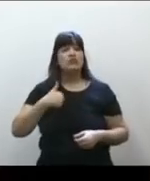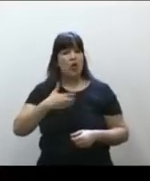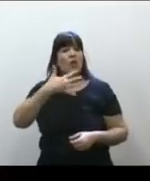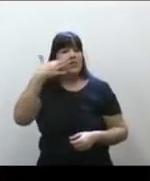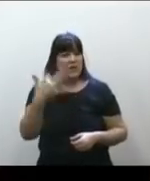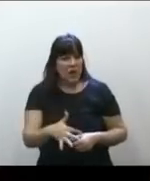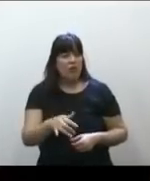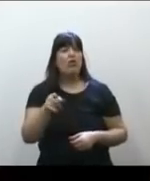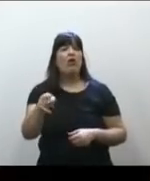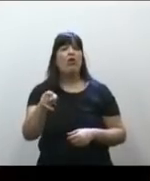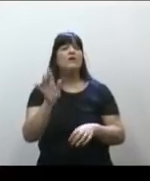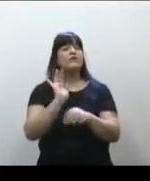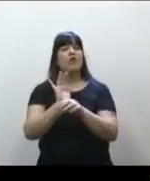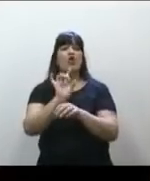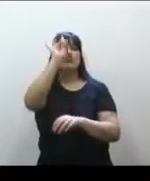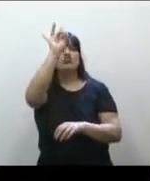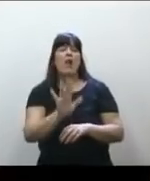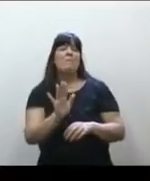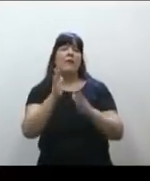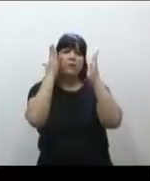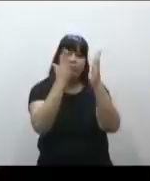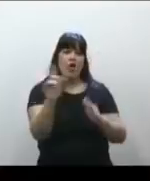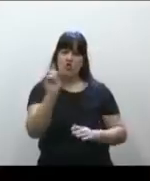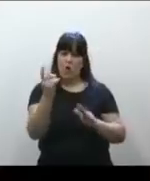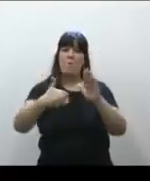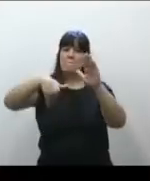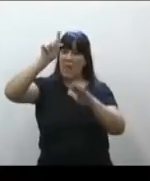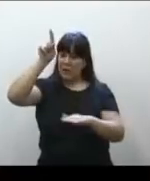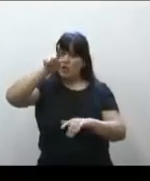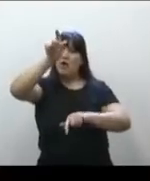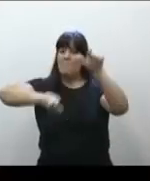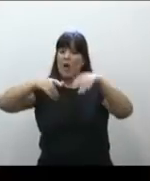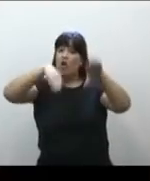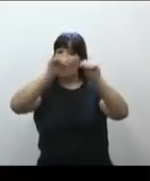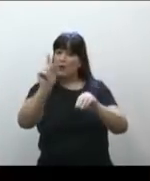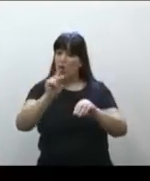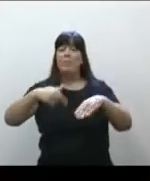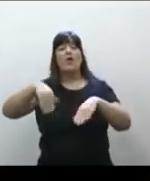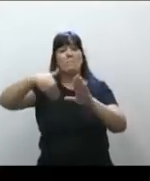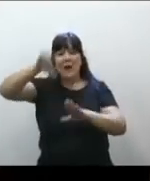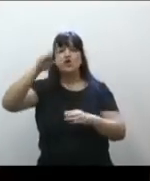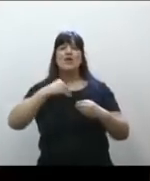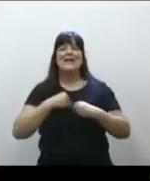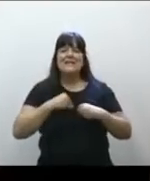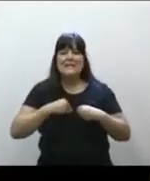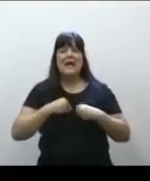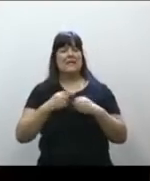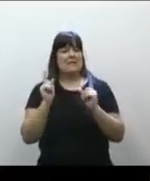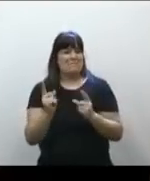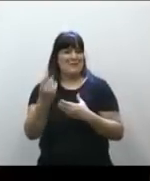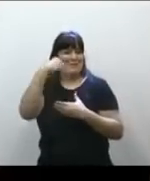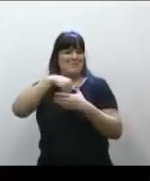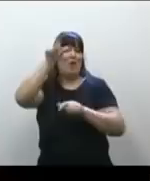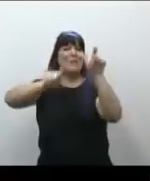que no exclusivamente, pero sí bastante mayoritariamente, piensan y sienten y sentimos los